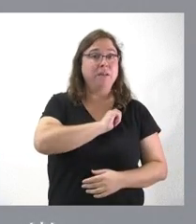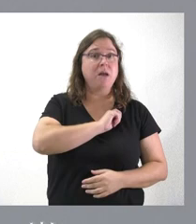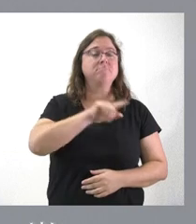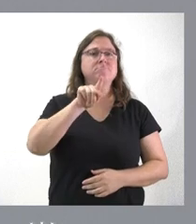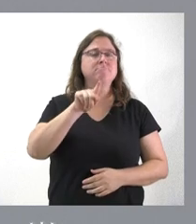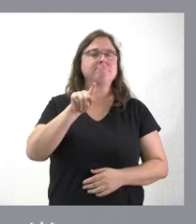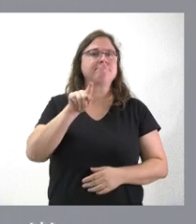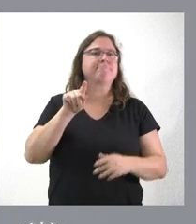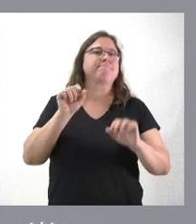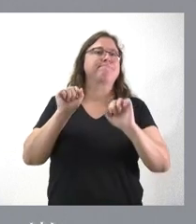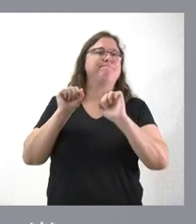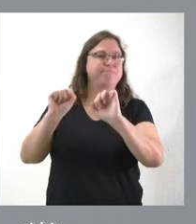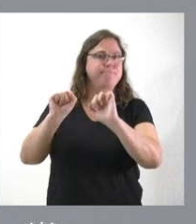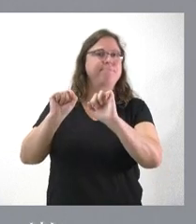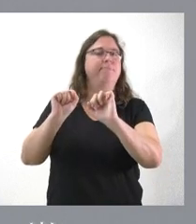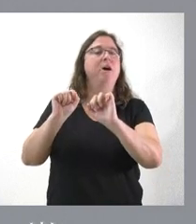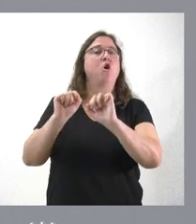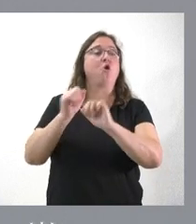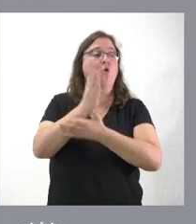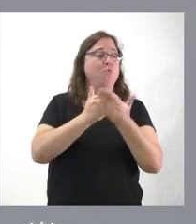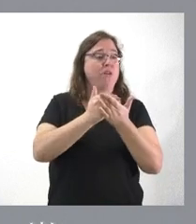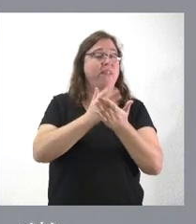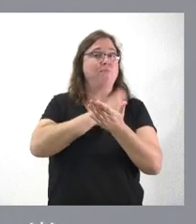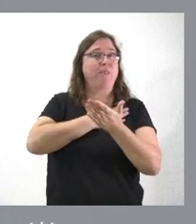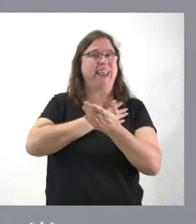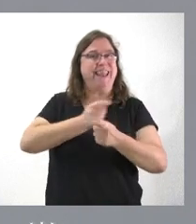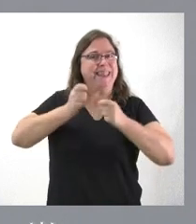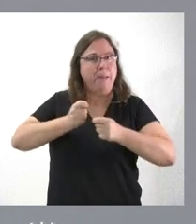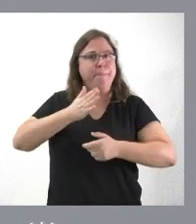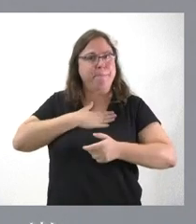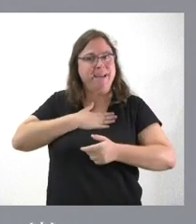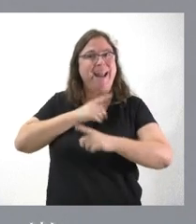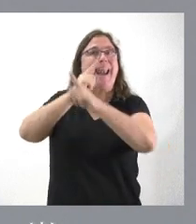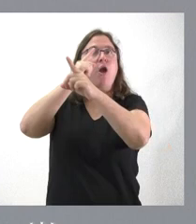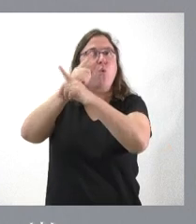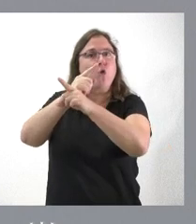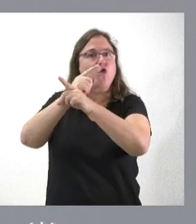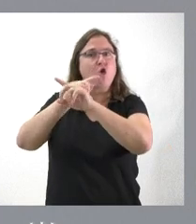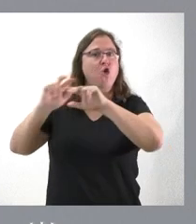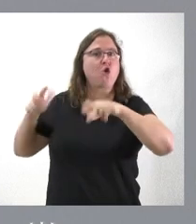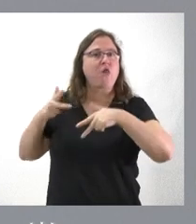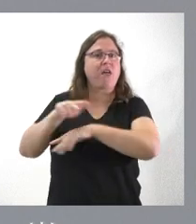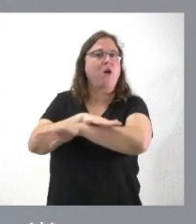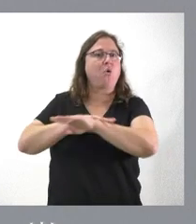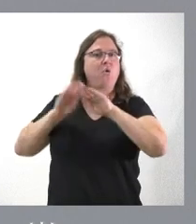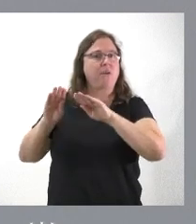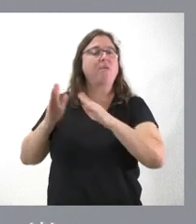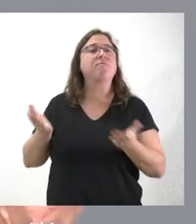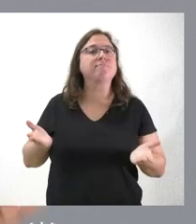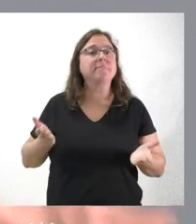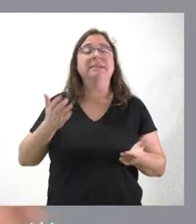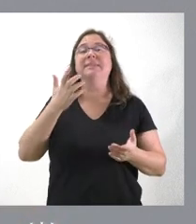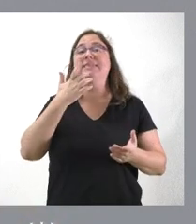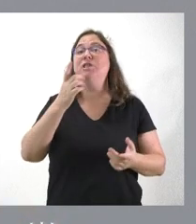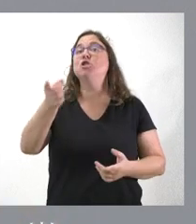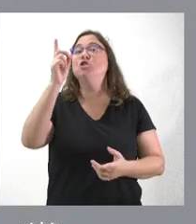el que las comunidades autónomas pudiéramos garantizar la presentación de recursos contra esas vacaciones fiscales vascas y se lo reservó